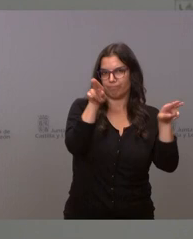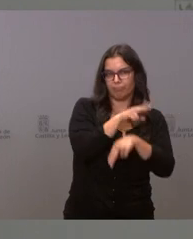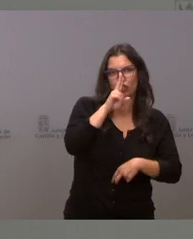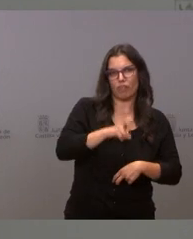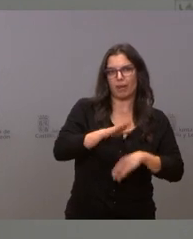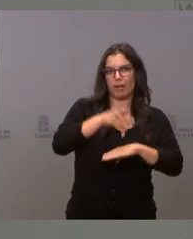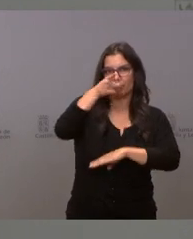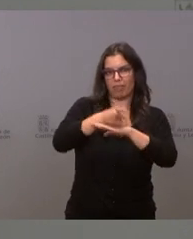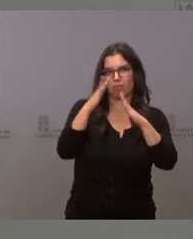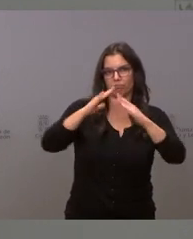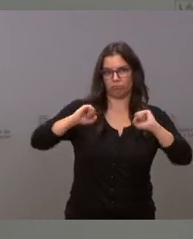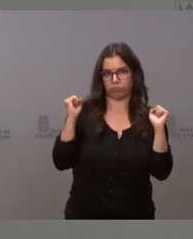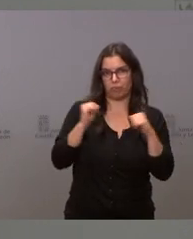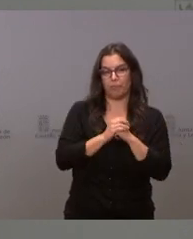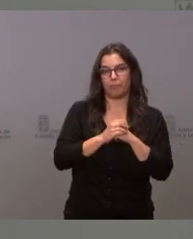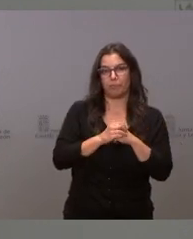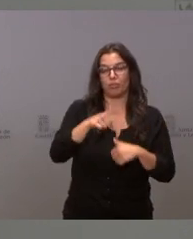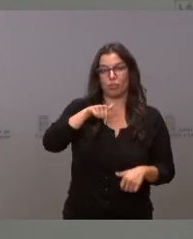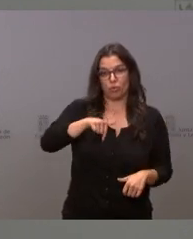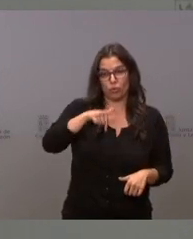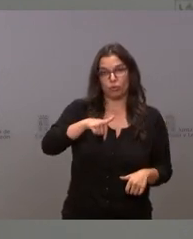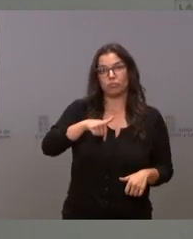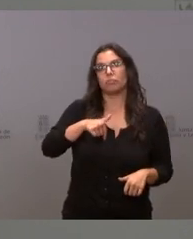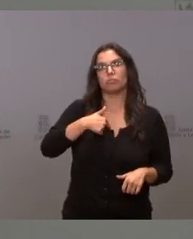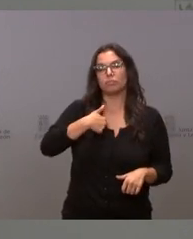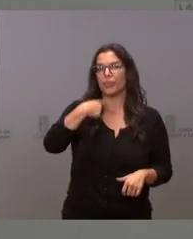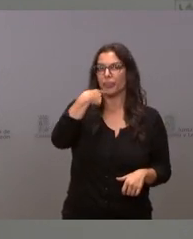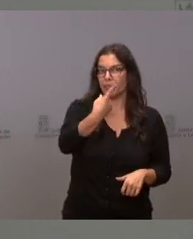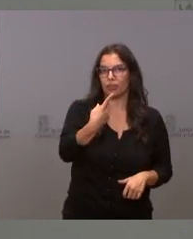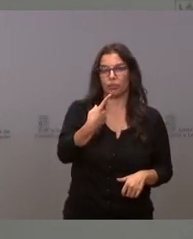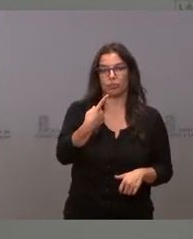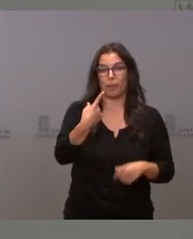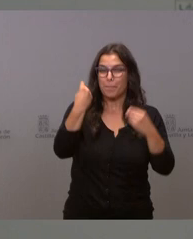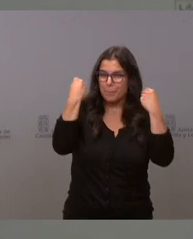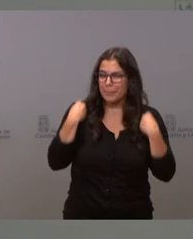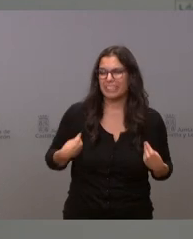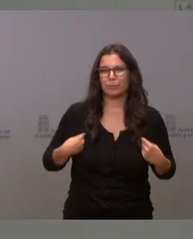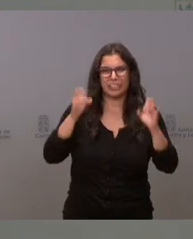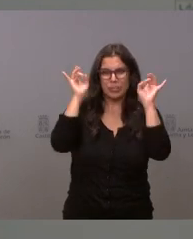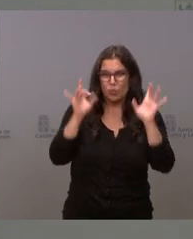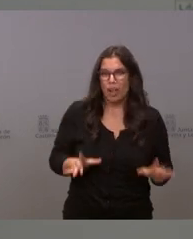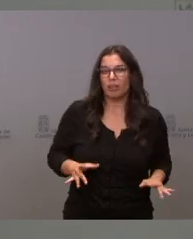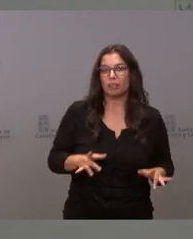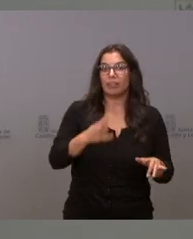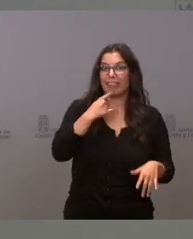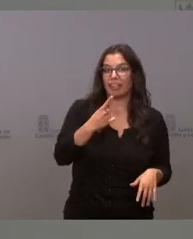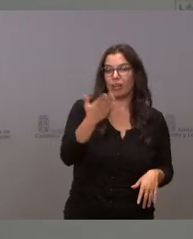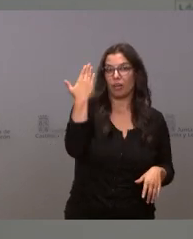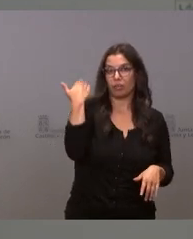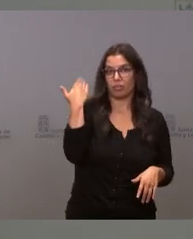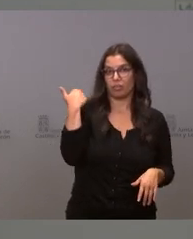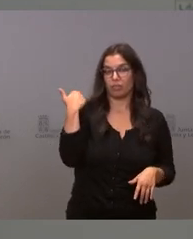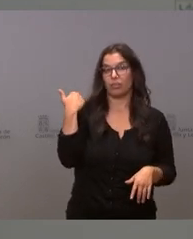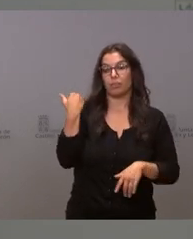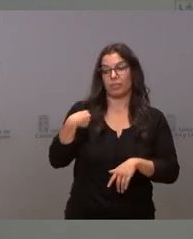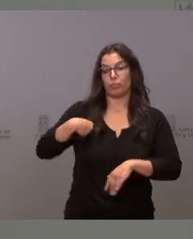He de decirles que yo hoy diré exactamente lo mismo que dije, exactamente lo mismo que dije cuando el Tribunal Superior de